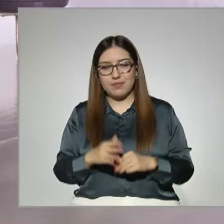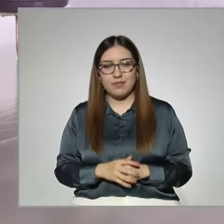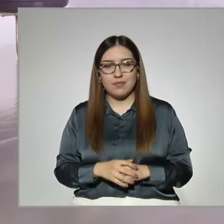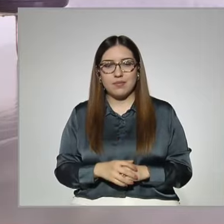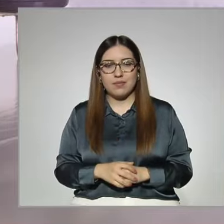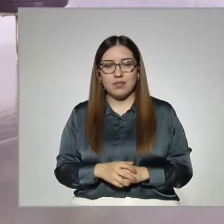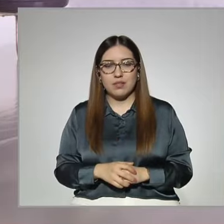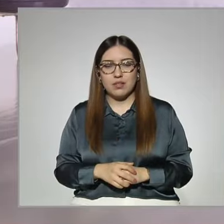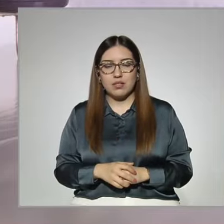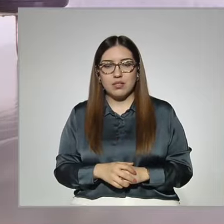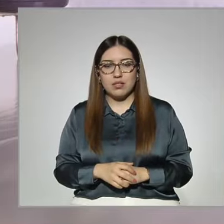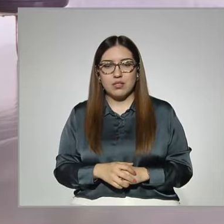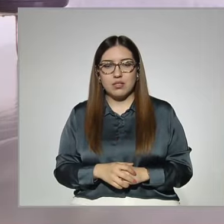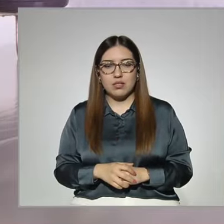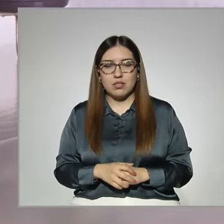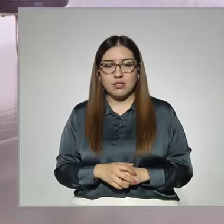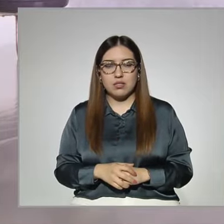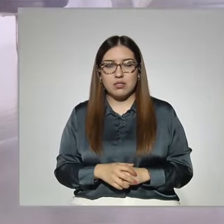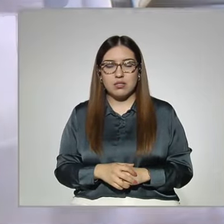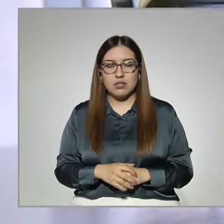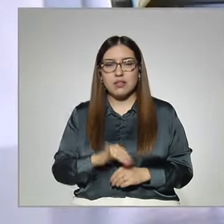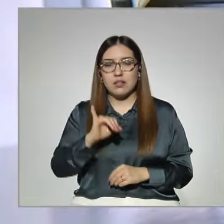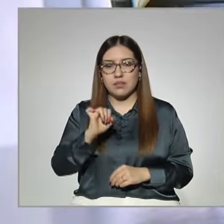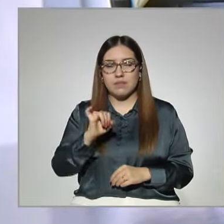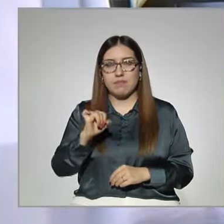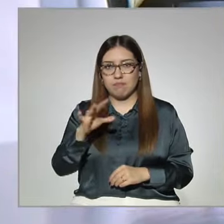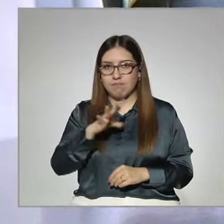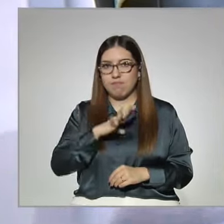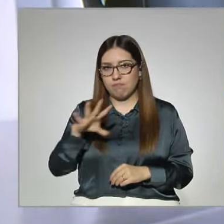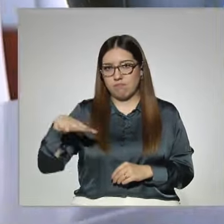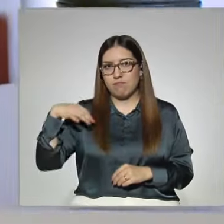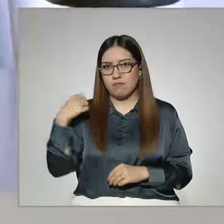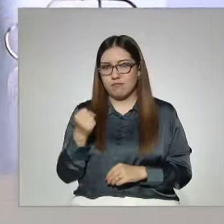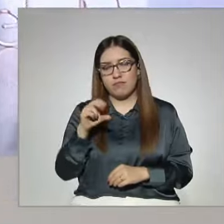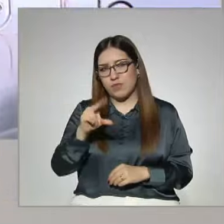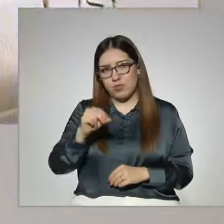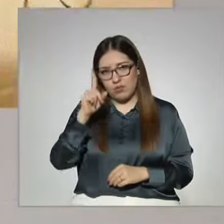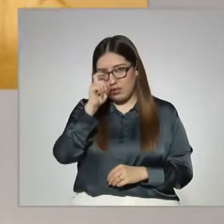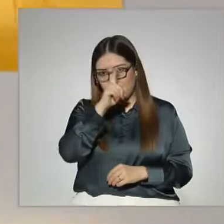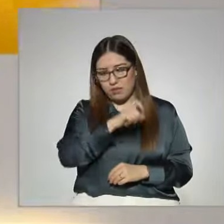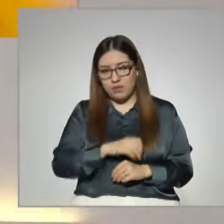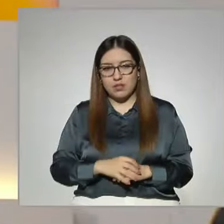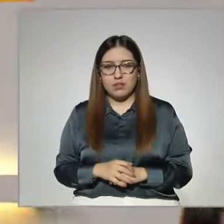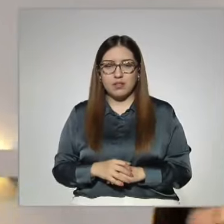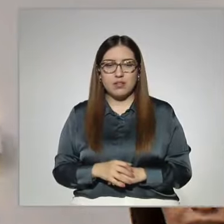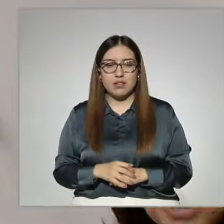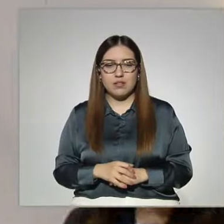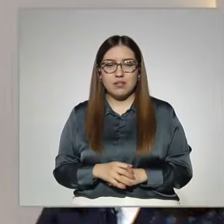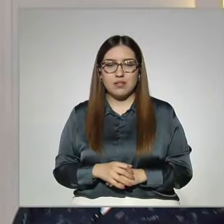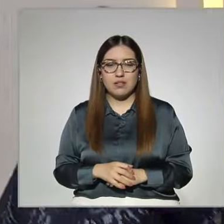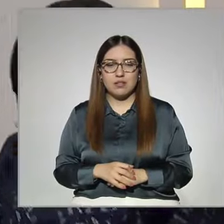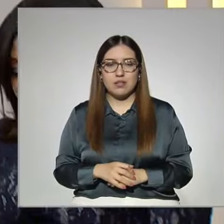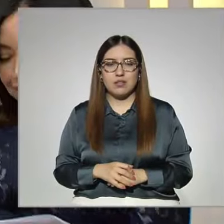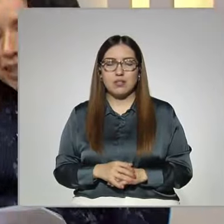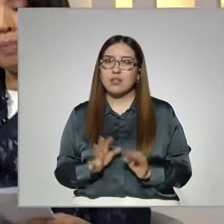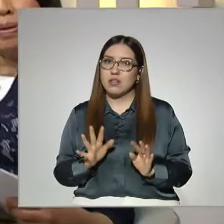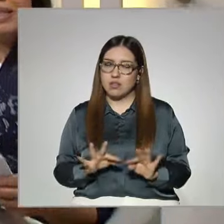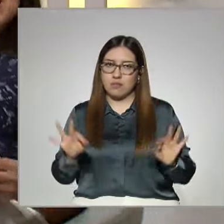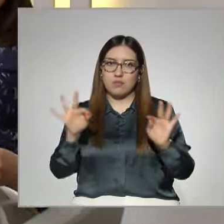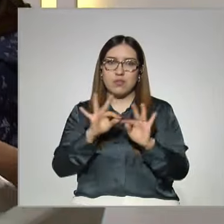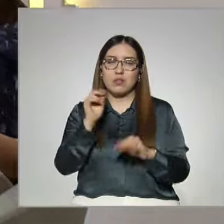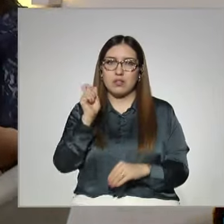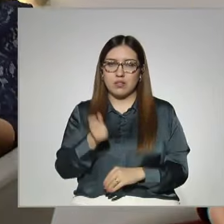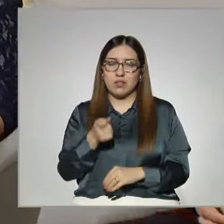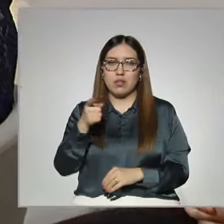apoya bastante y tienes la modalidad de hacerlo, no es tan difícil. Bien. Lo importante, como nos dicen, es